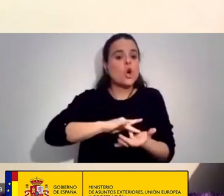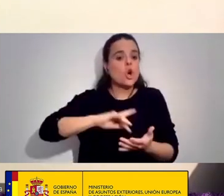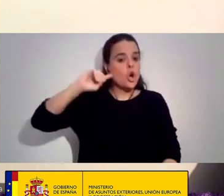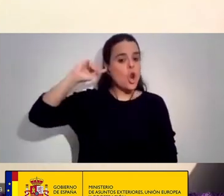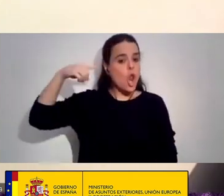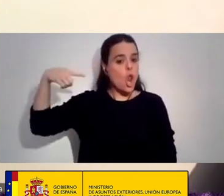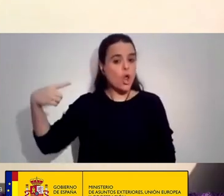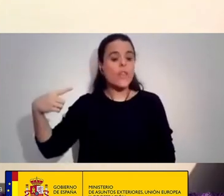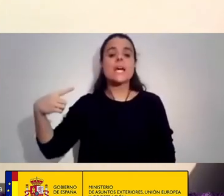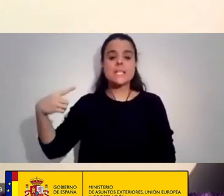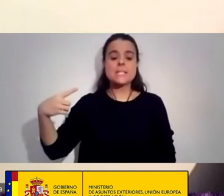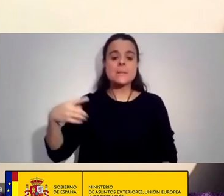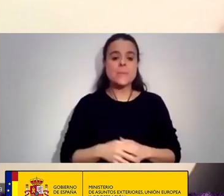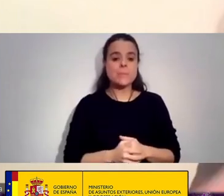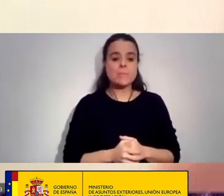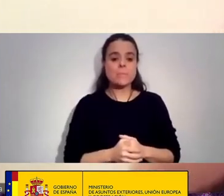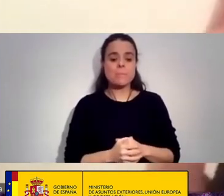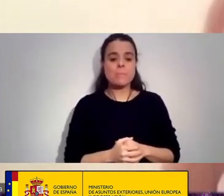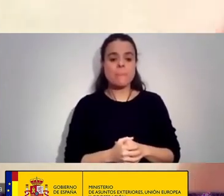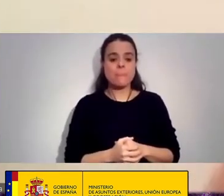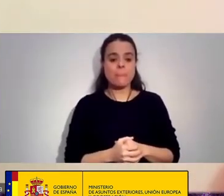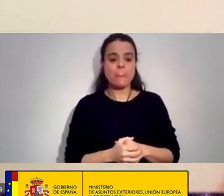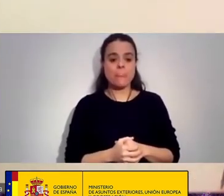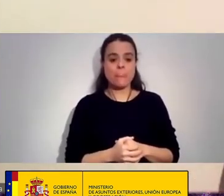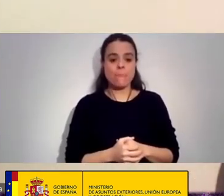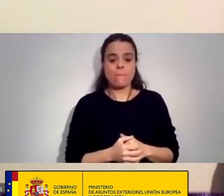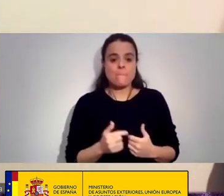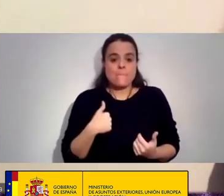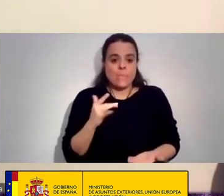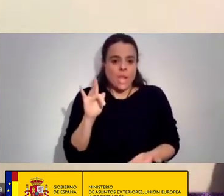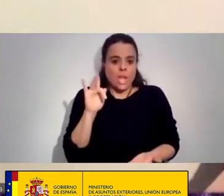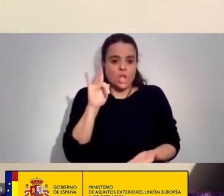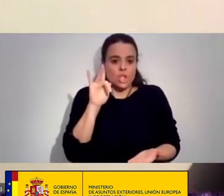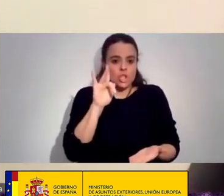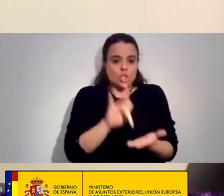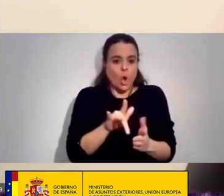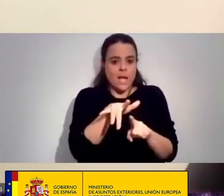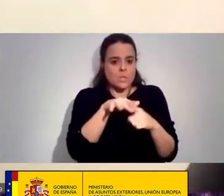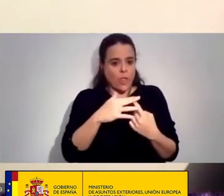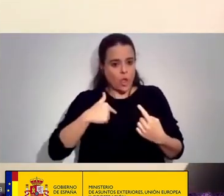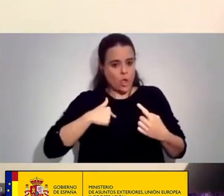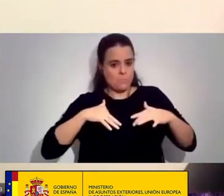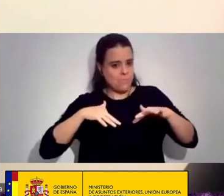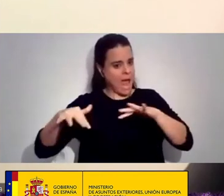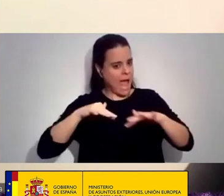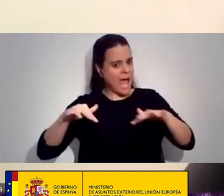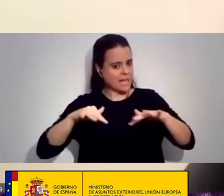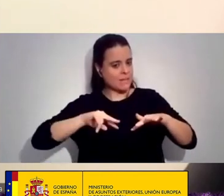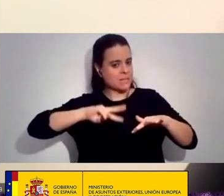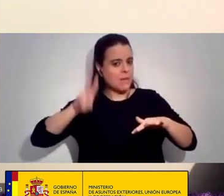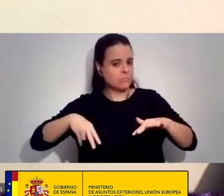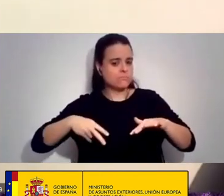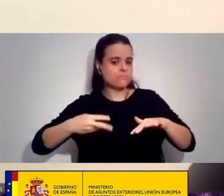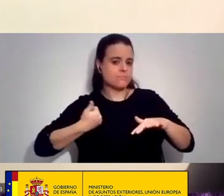Club And I was facing something As an activist Que ya llevaba más o